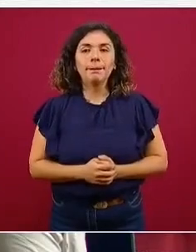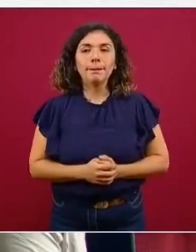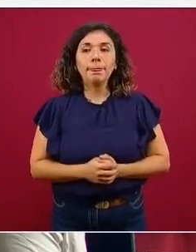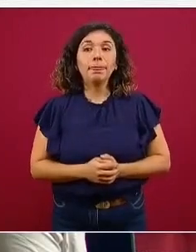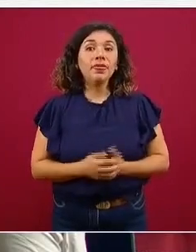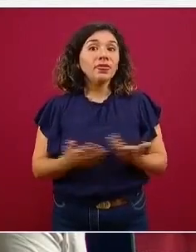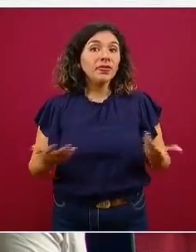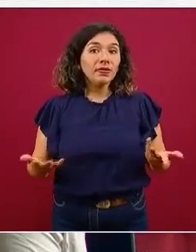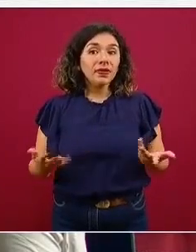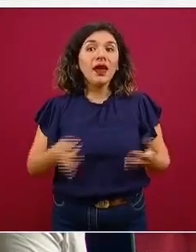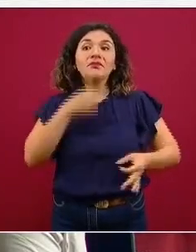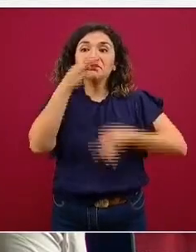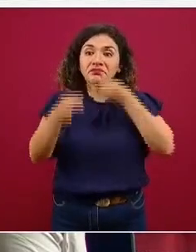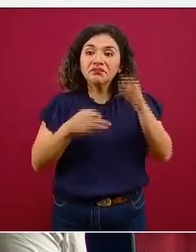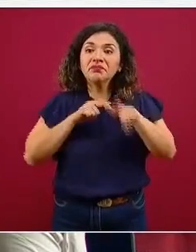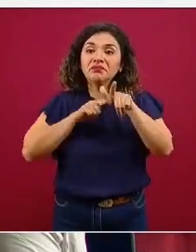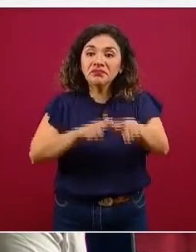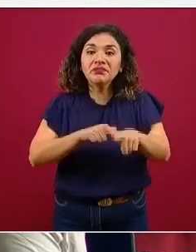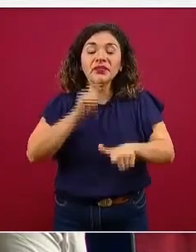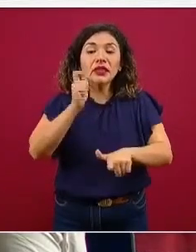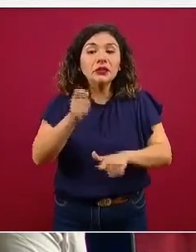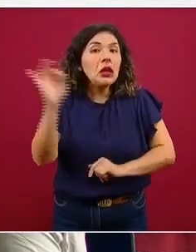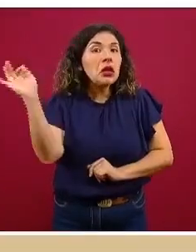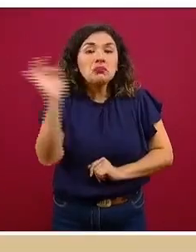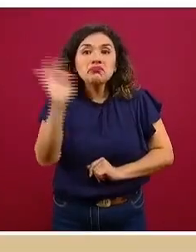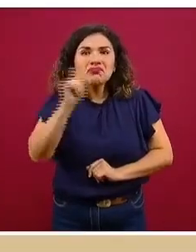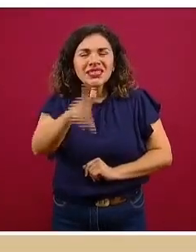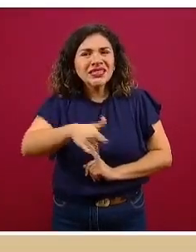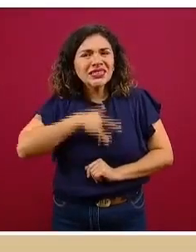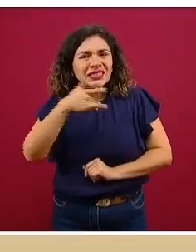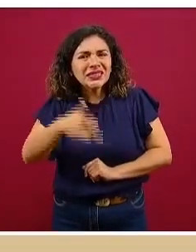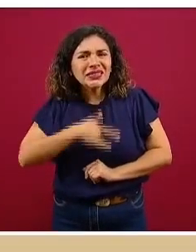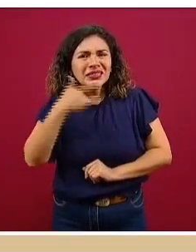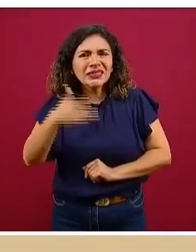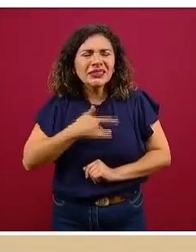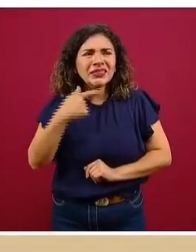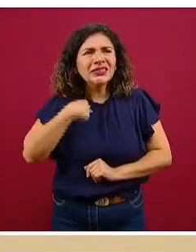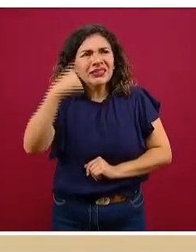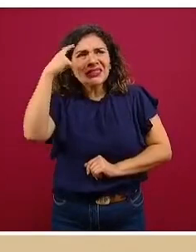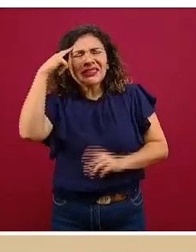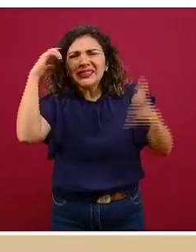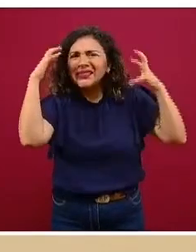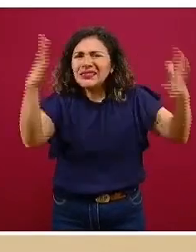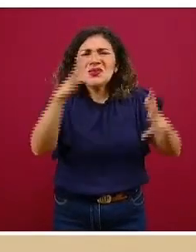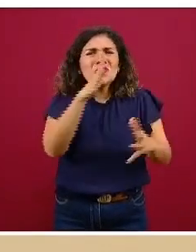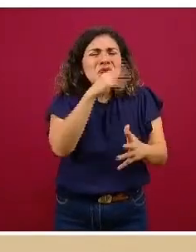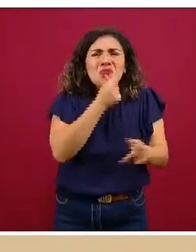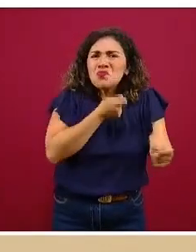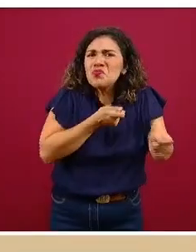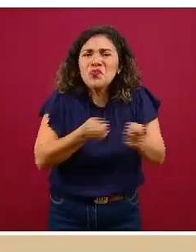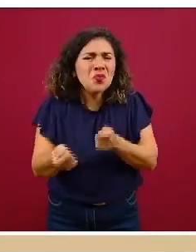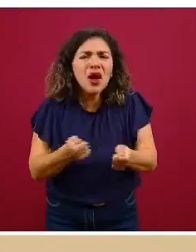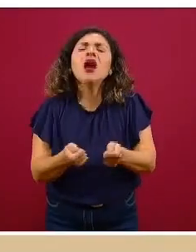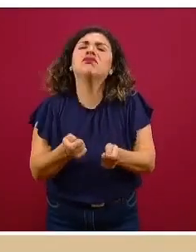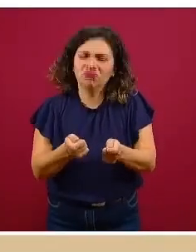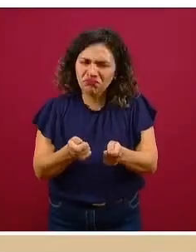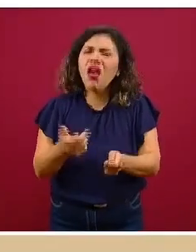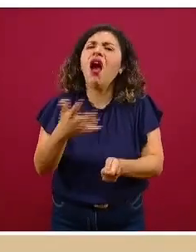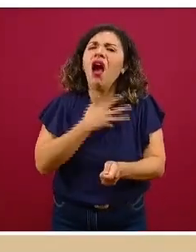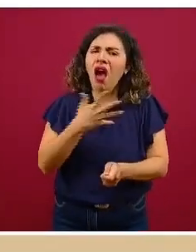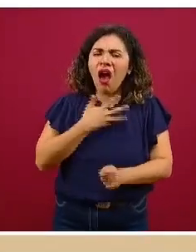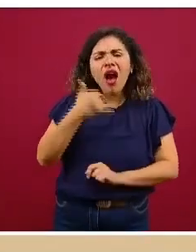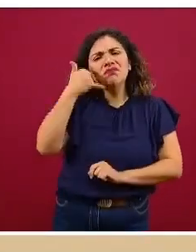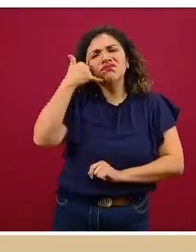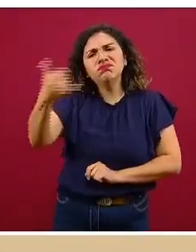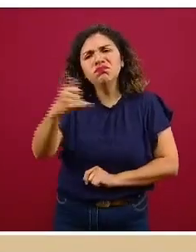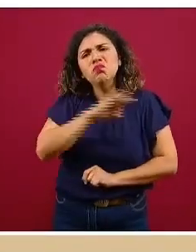Y bueno, promover una vez más que si sentimos que esto sale de nuestro control, siempre están líneas que pueden